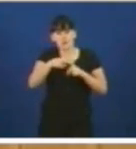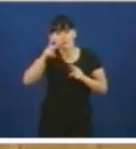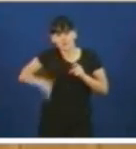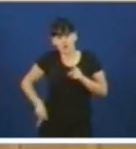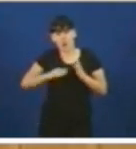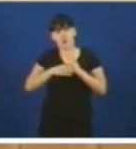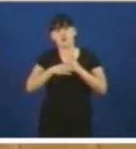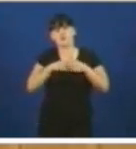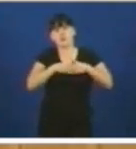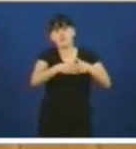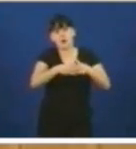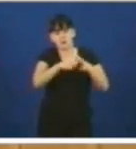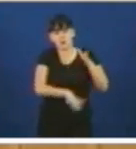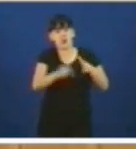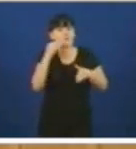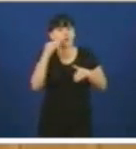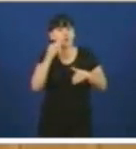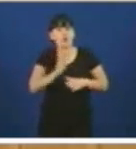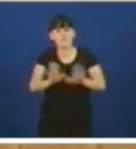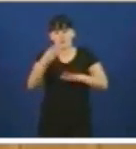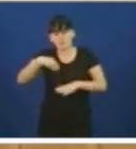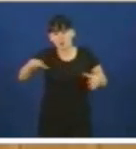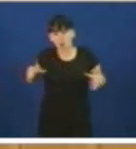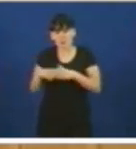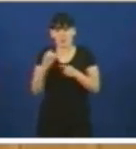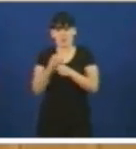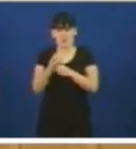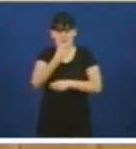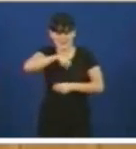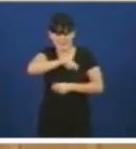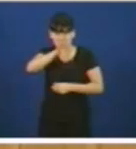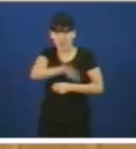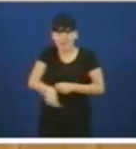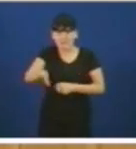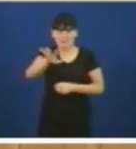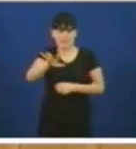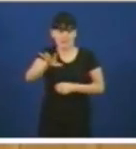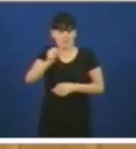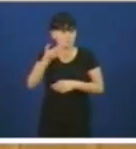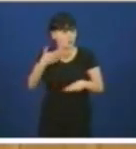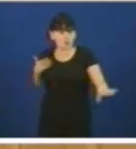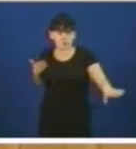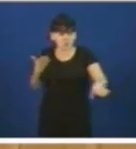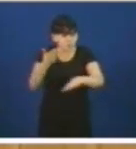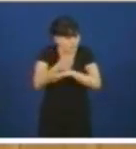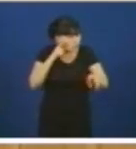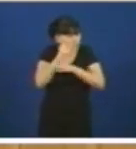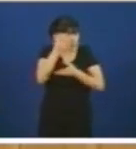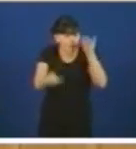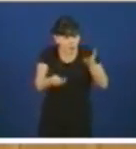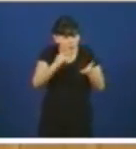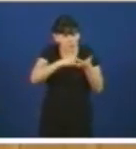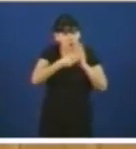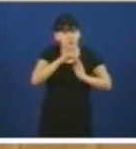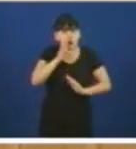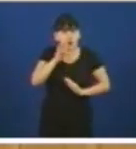pero señorías dende o goberno socialista de España que non se presentou para avaliar este proxecto